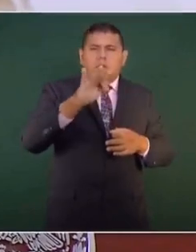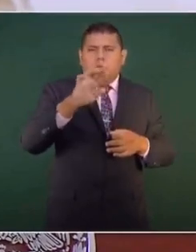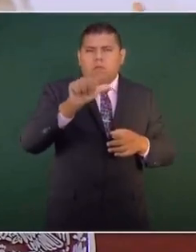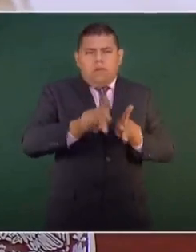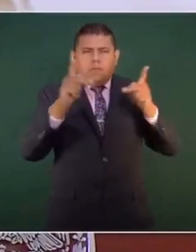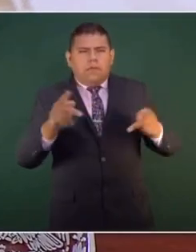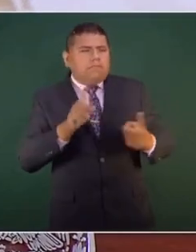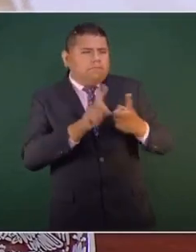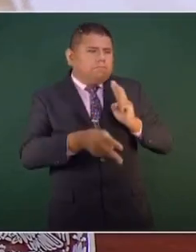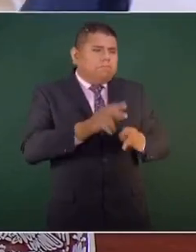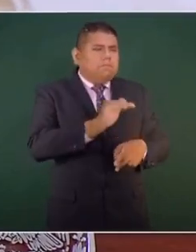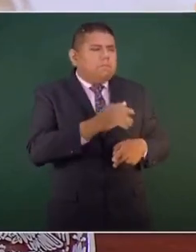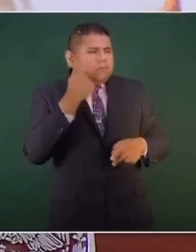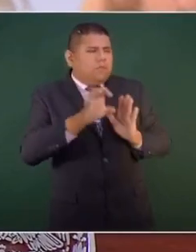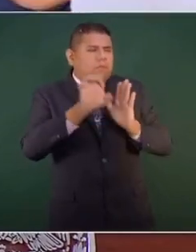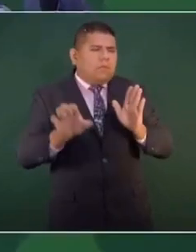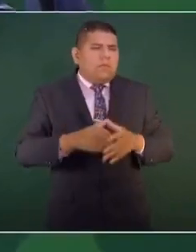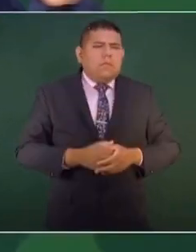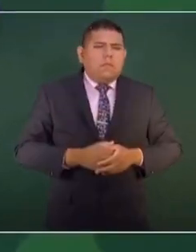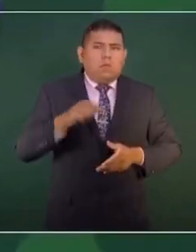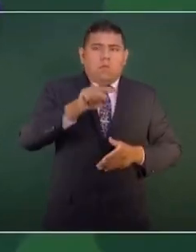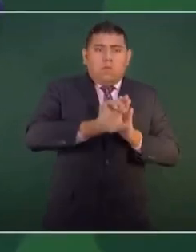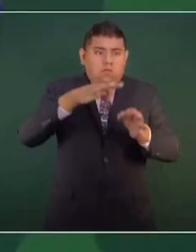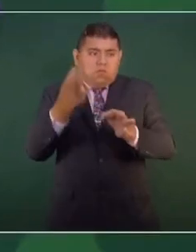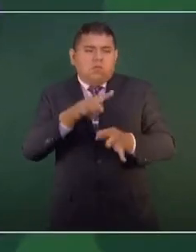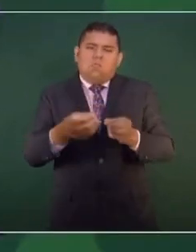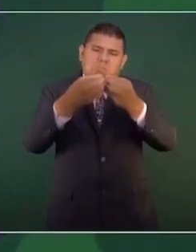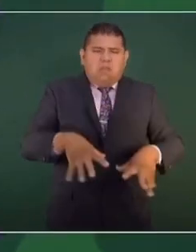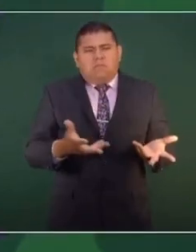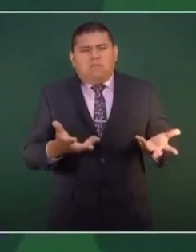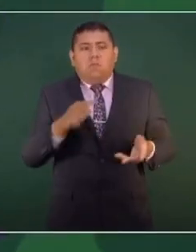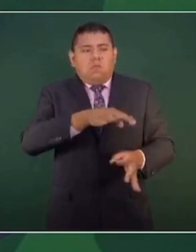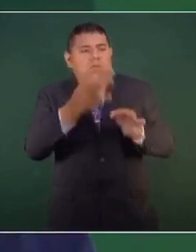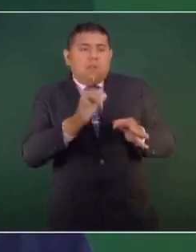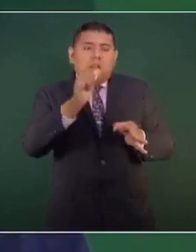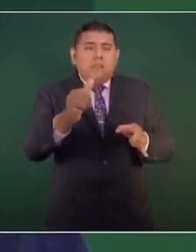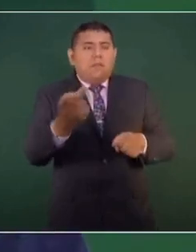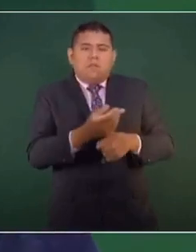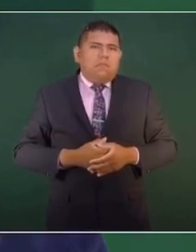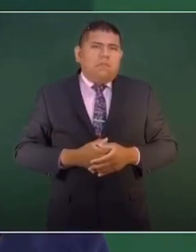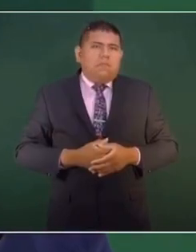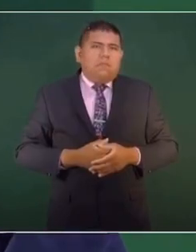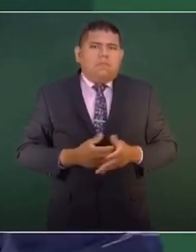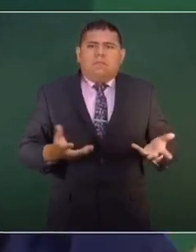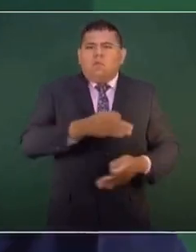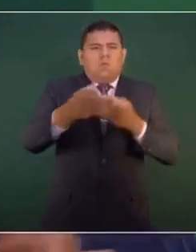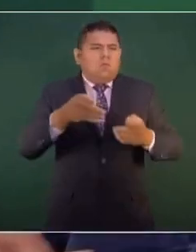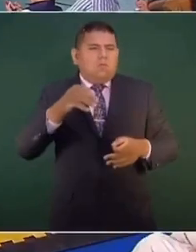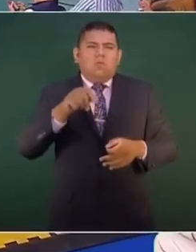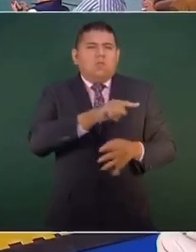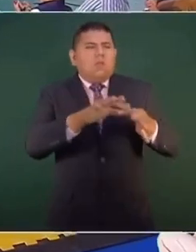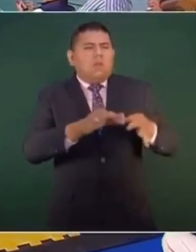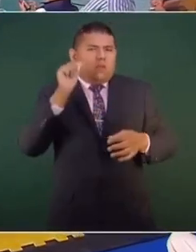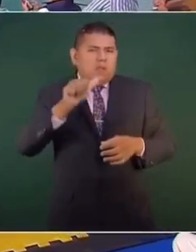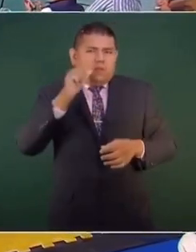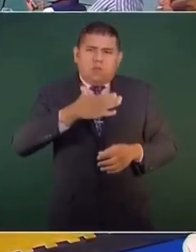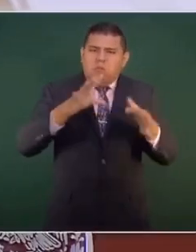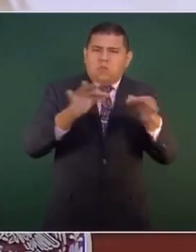aquella máxima de que si le ensartas, pierdes, y si no le ensartas, perdiste. Todo lo que digamos